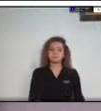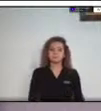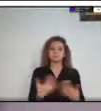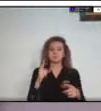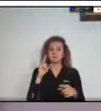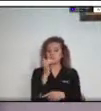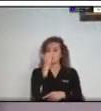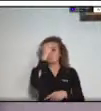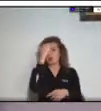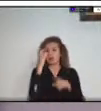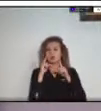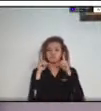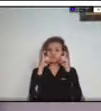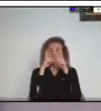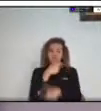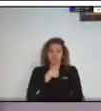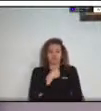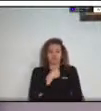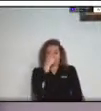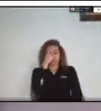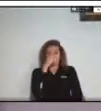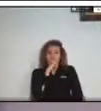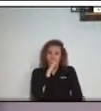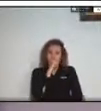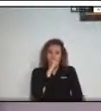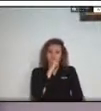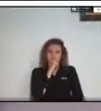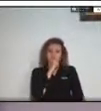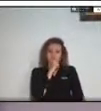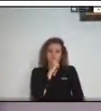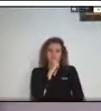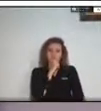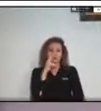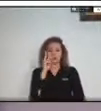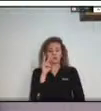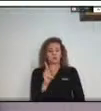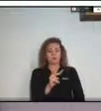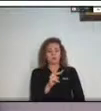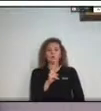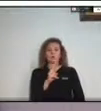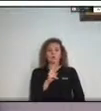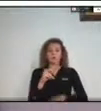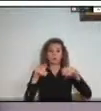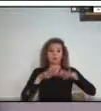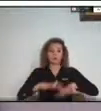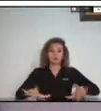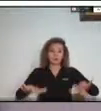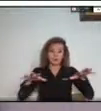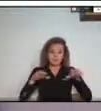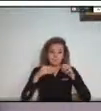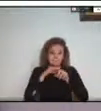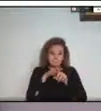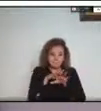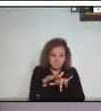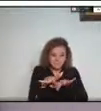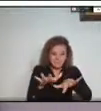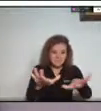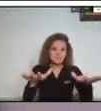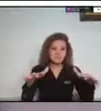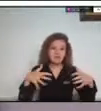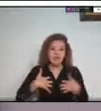creo que siempre estamos viendo el número de hectáreas afectadas que cultivos que especies